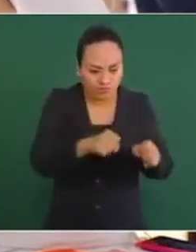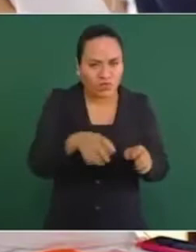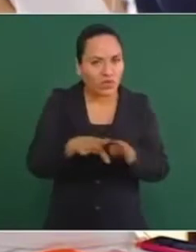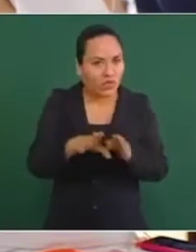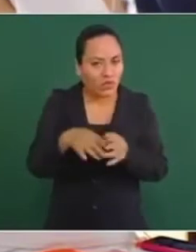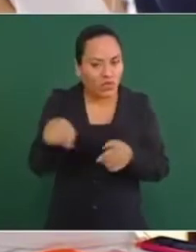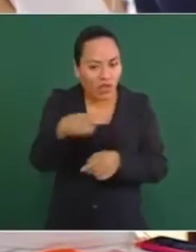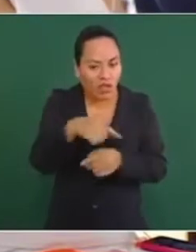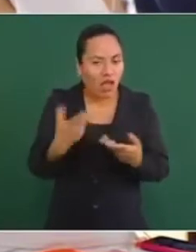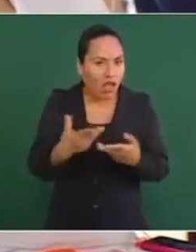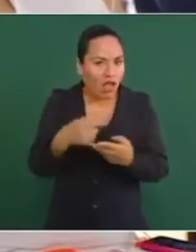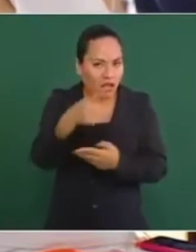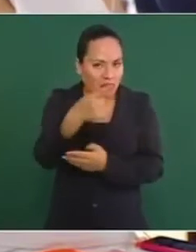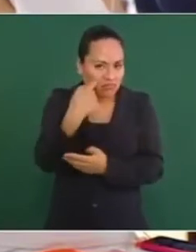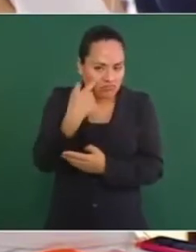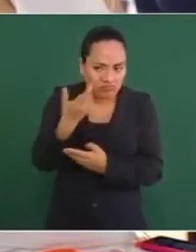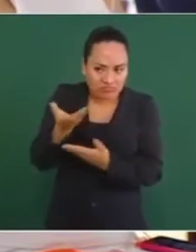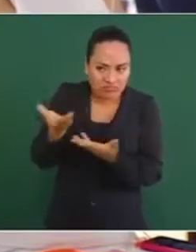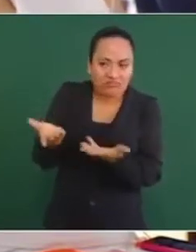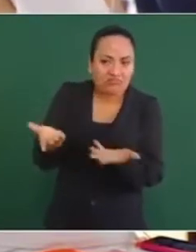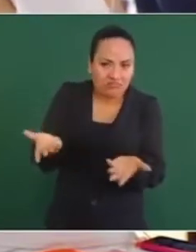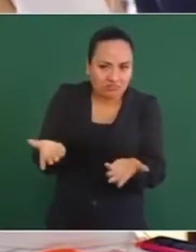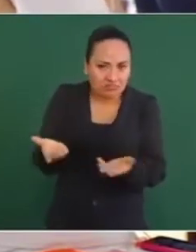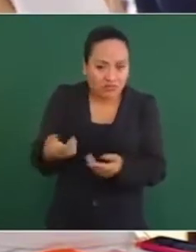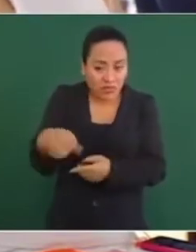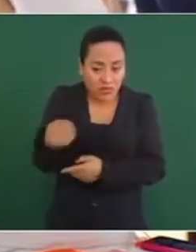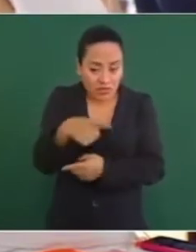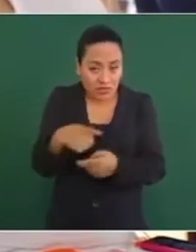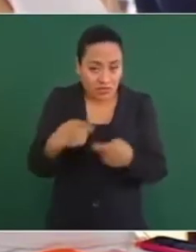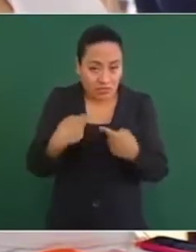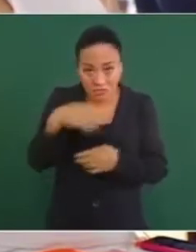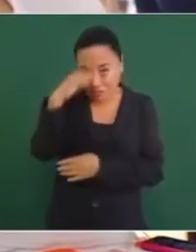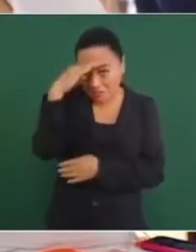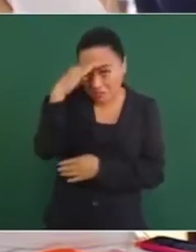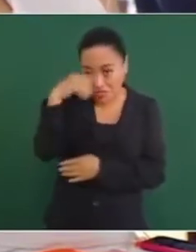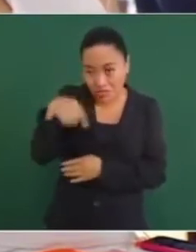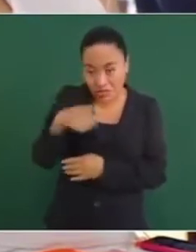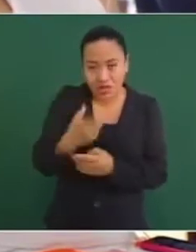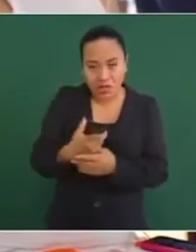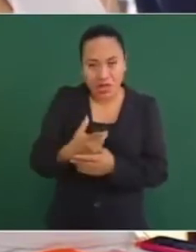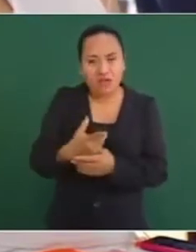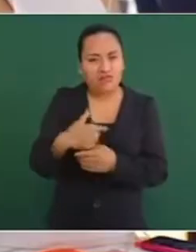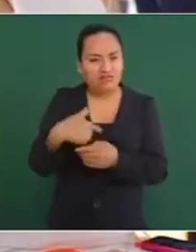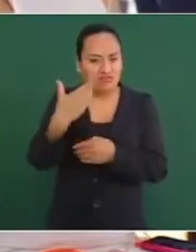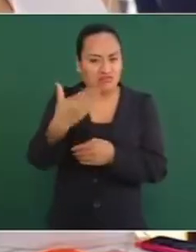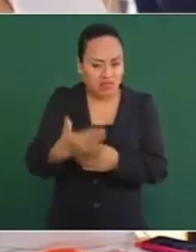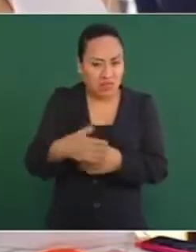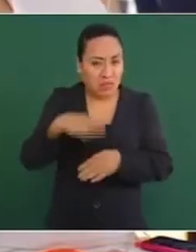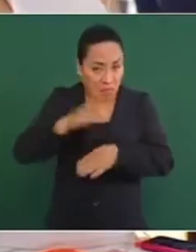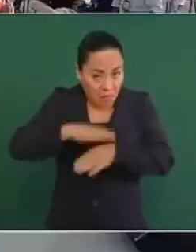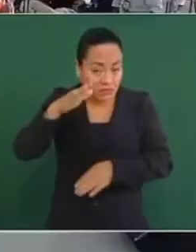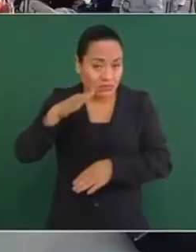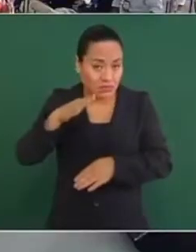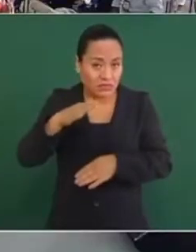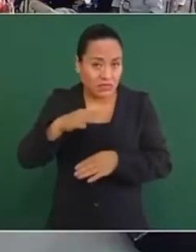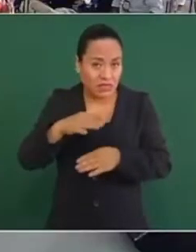presidente, ¿cómo ve este fenómeno, si se consideraría necesario en algún momento endurecer la